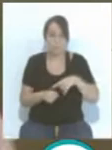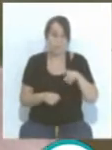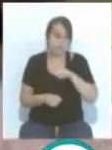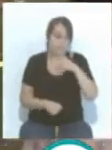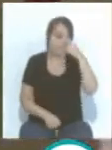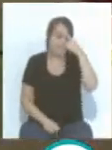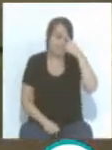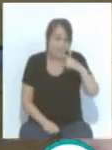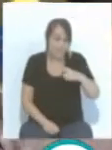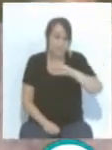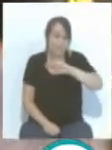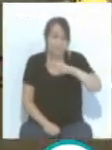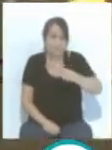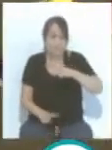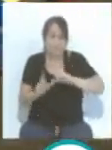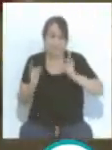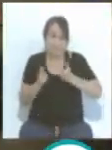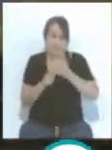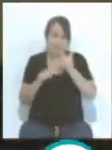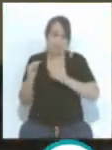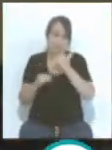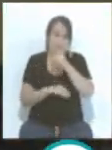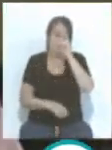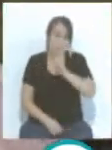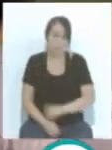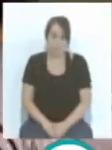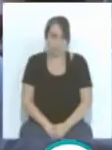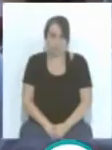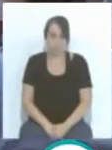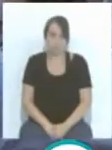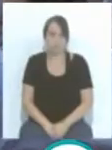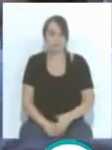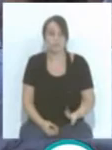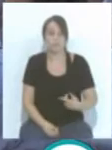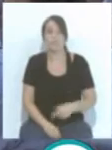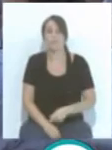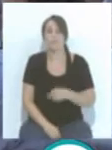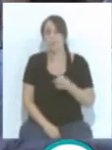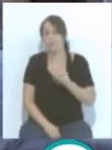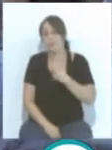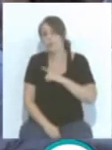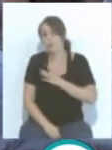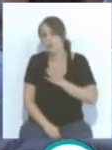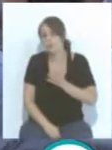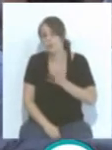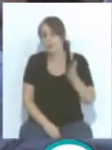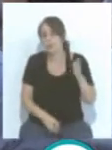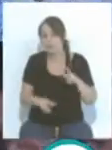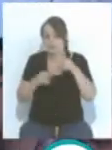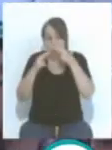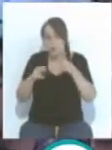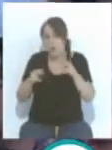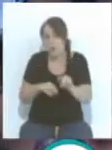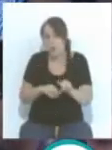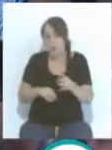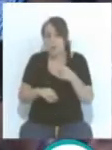saber quién es el tercer equipo en primera. O sea que, bueno, ahí tenemos... Bueno, había la cantidad de público, esto tiene